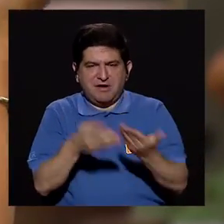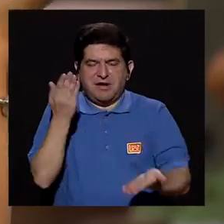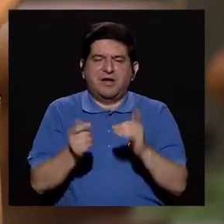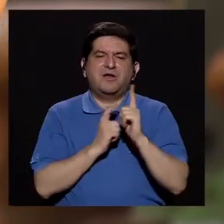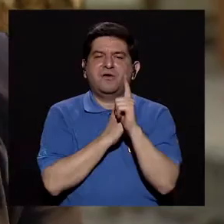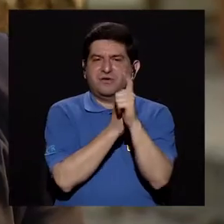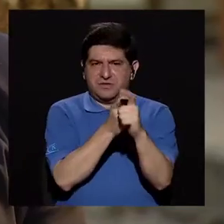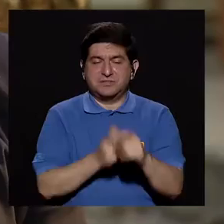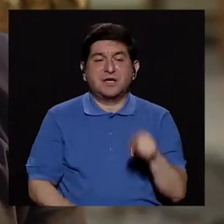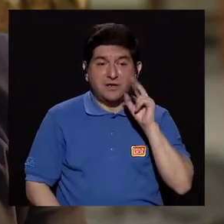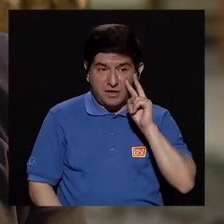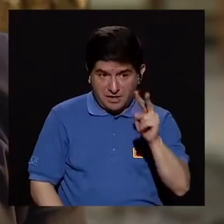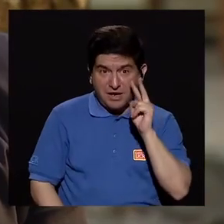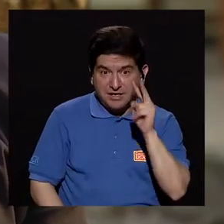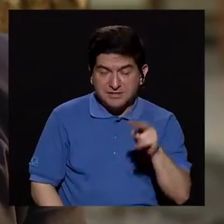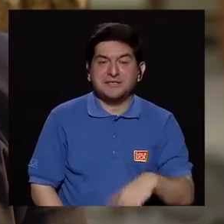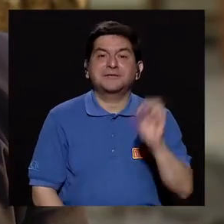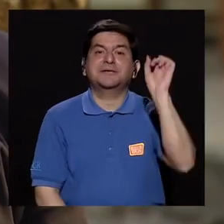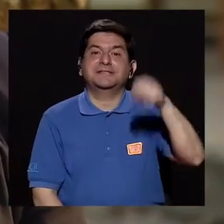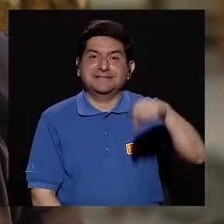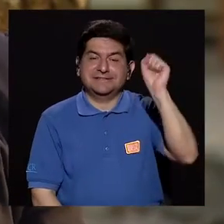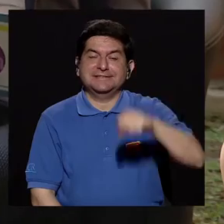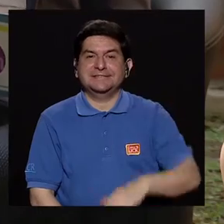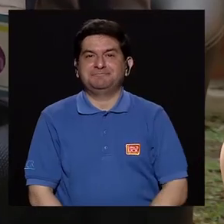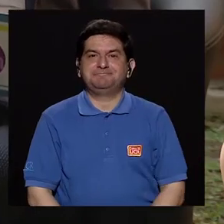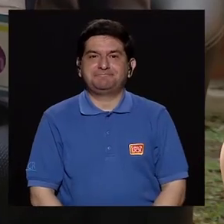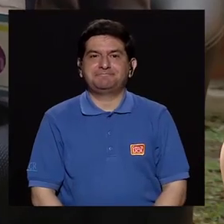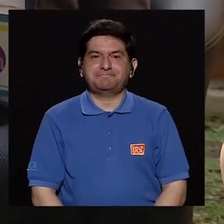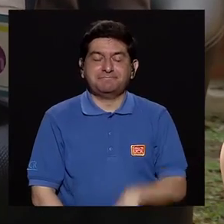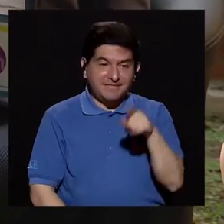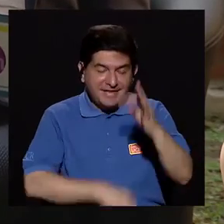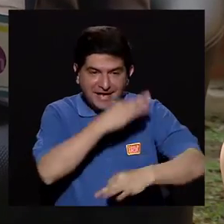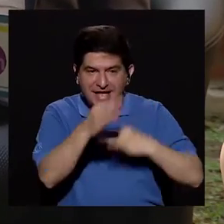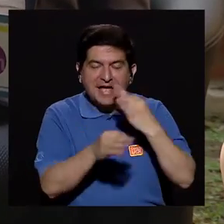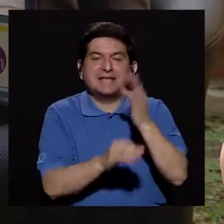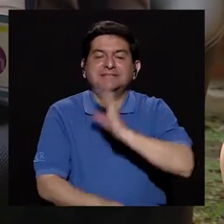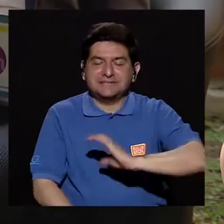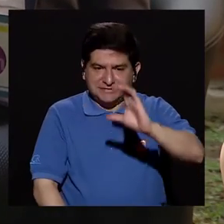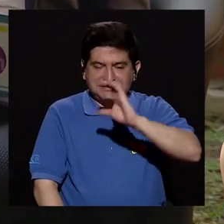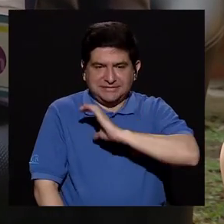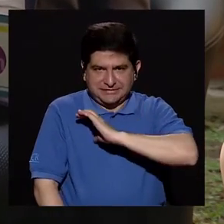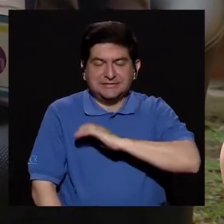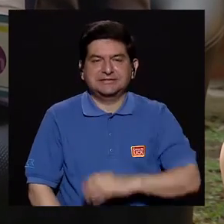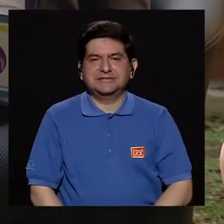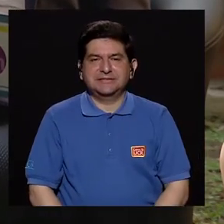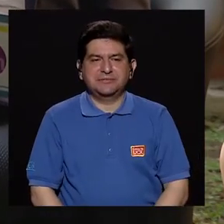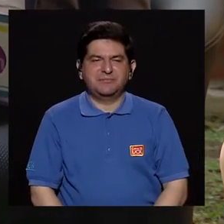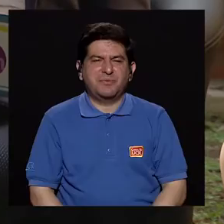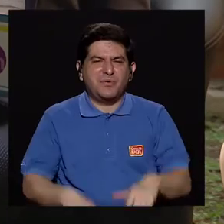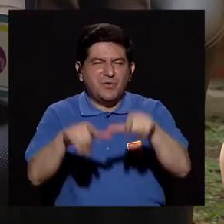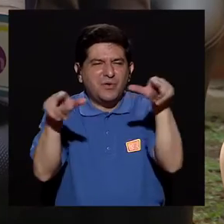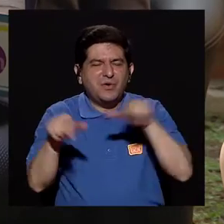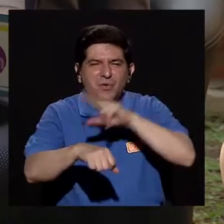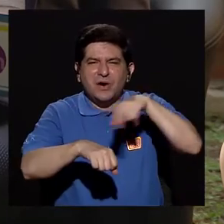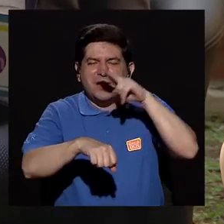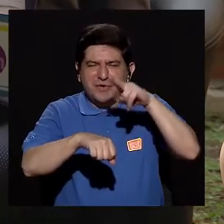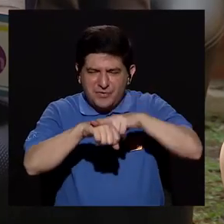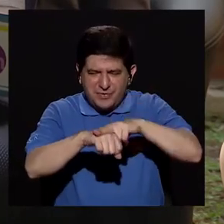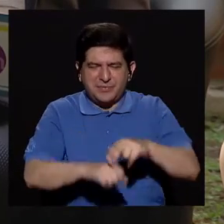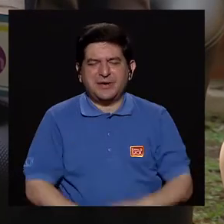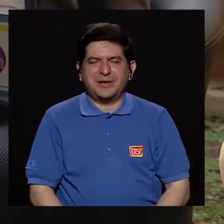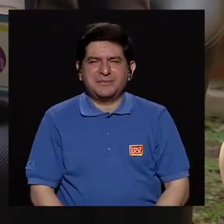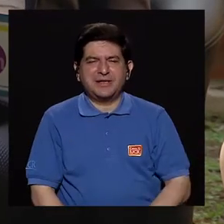hasta para correr, ¿verdad? No los observan. Sí, todo ese tipo de conductas pues hacen que los sitios más